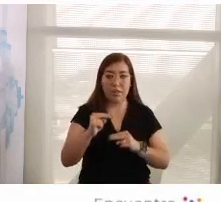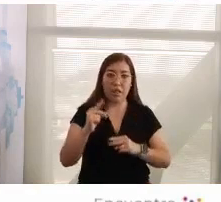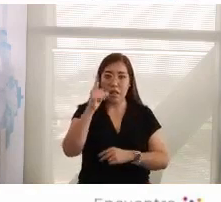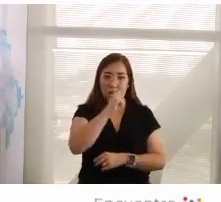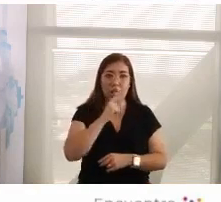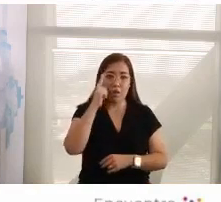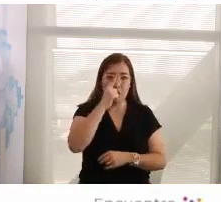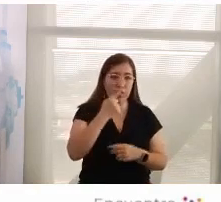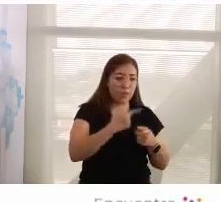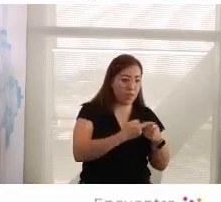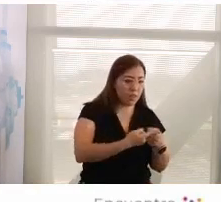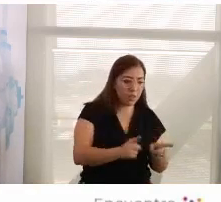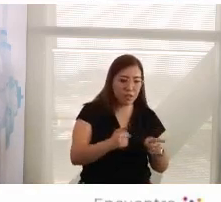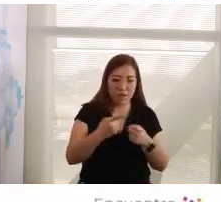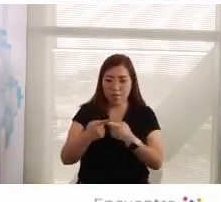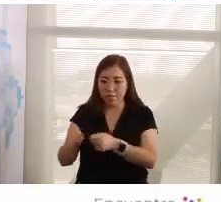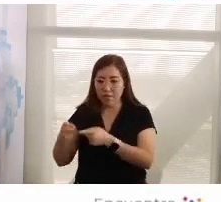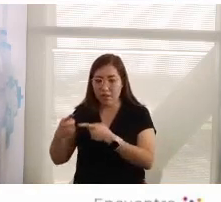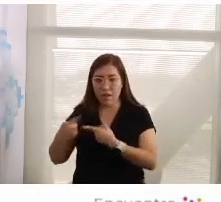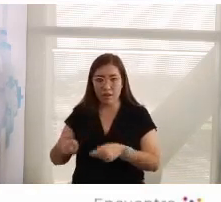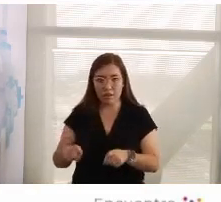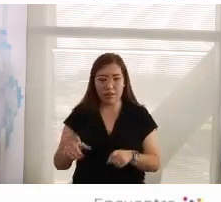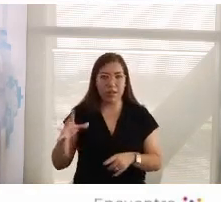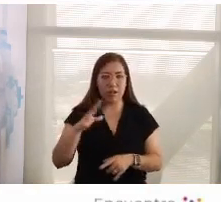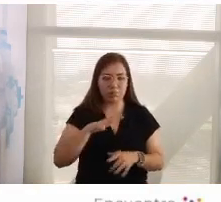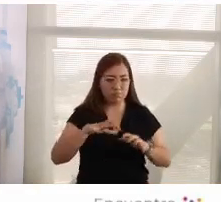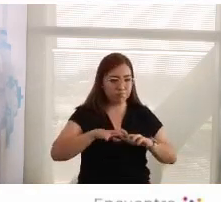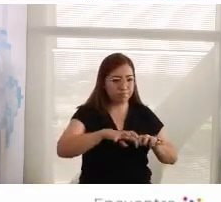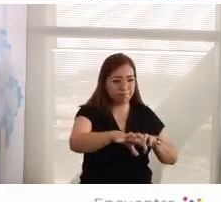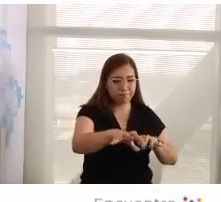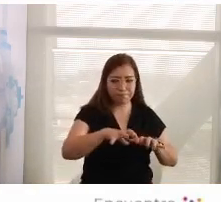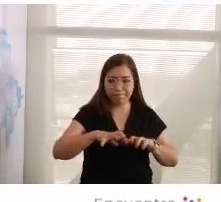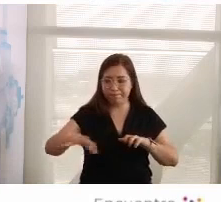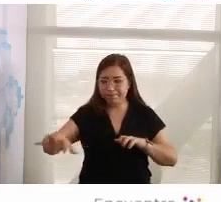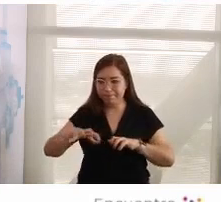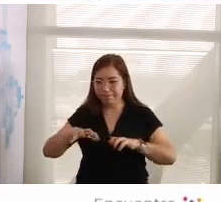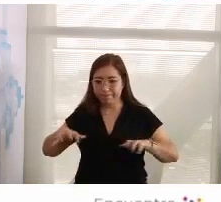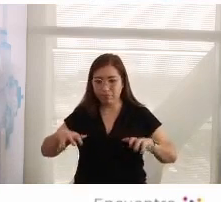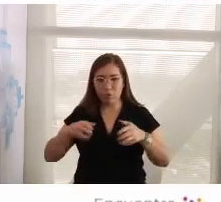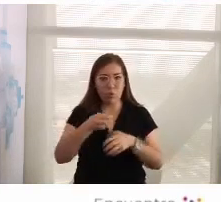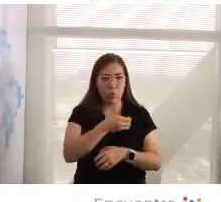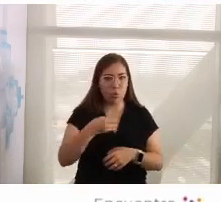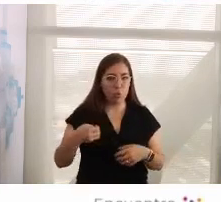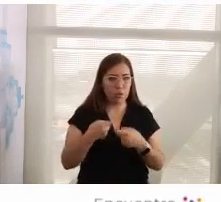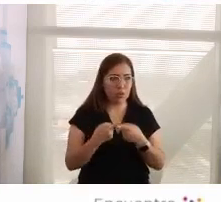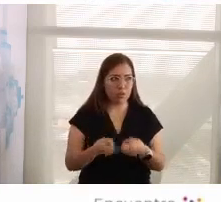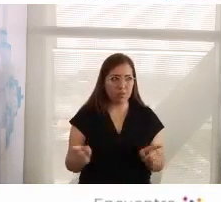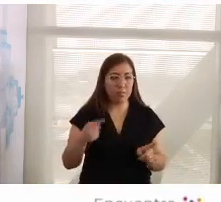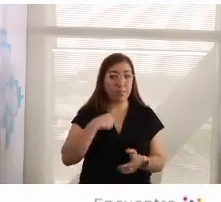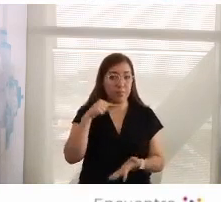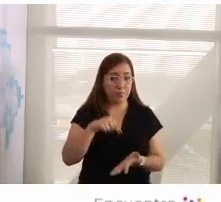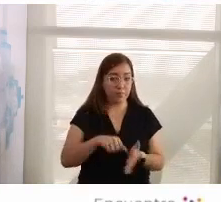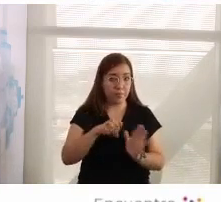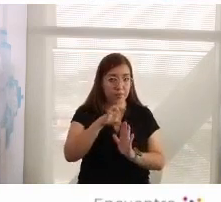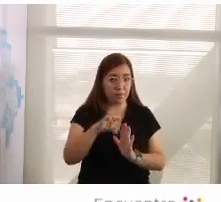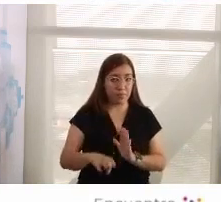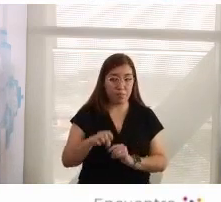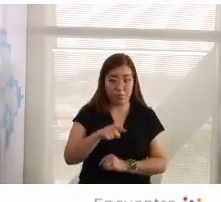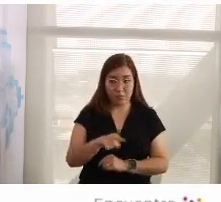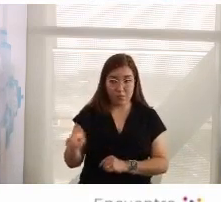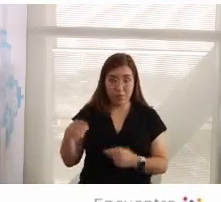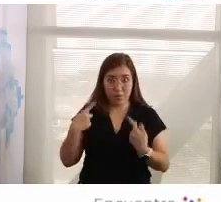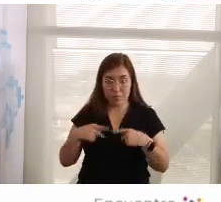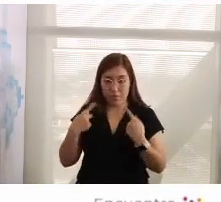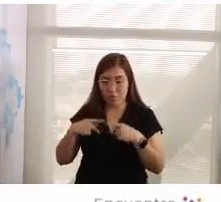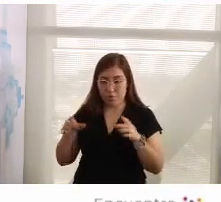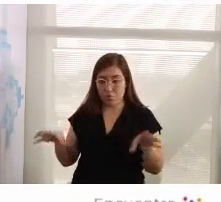multoniveles, multiectores, ¿no? Y fraccionados en miles de partes, ¿no? Entonces, creo que en el caso de las personas de la